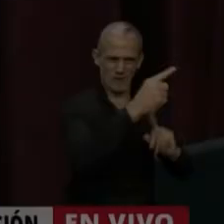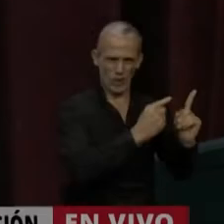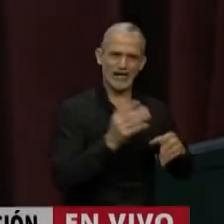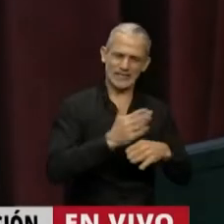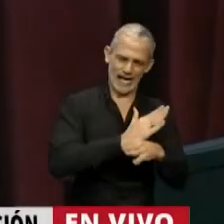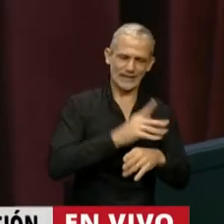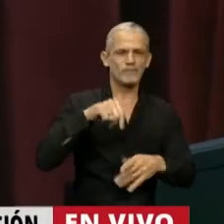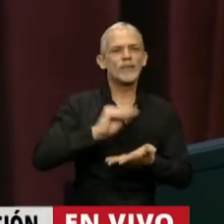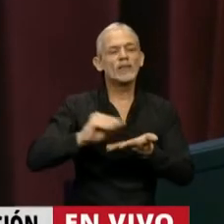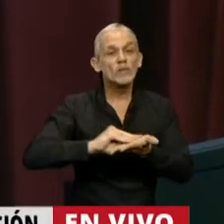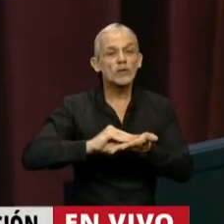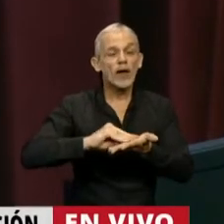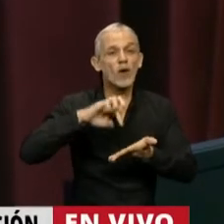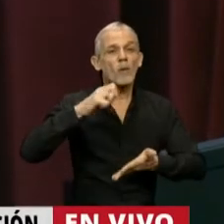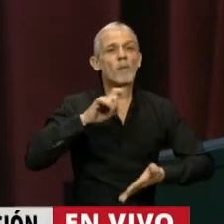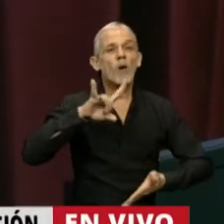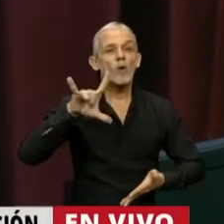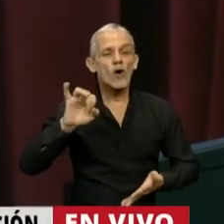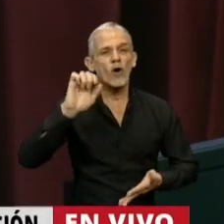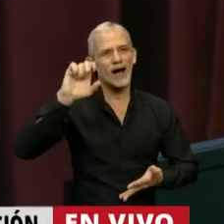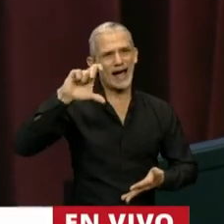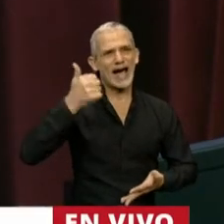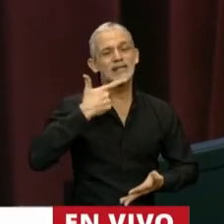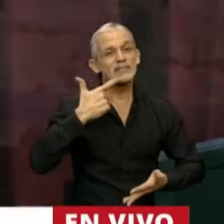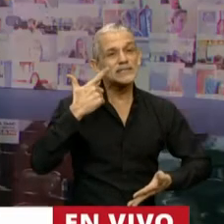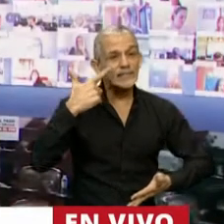Tiene la palabra el diputado Paulo Cacinerio.